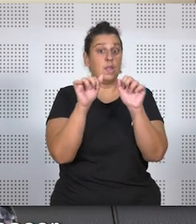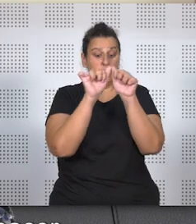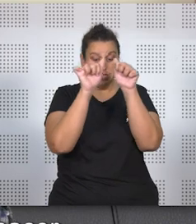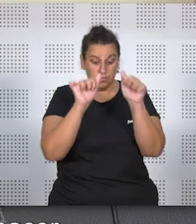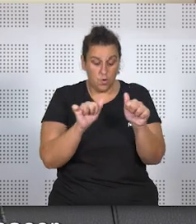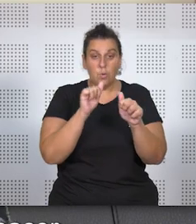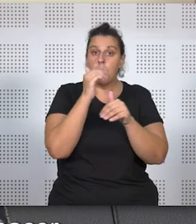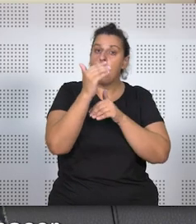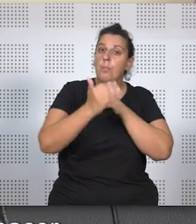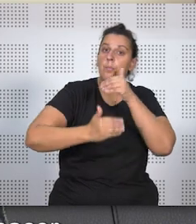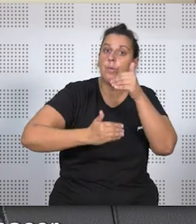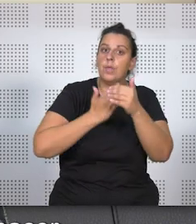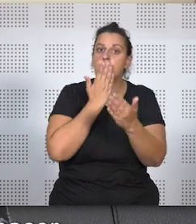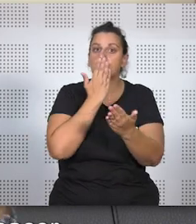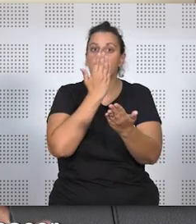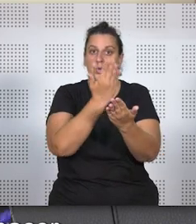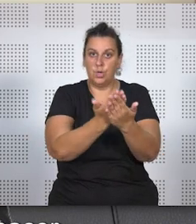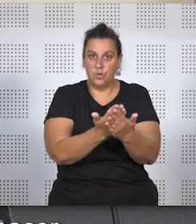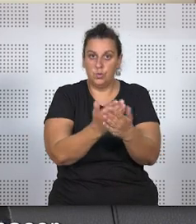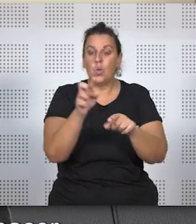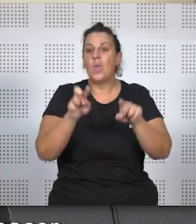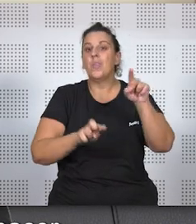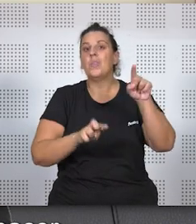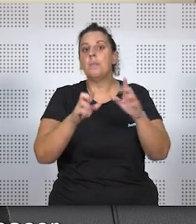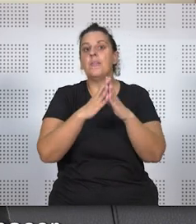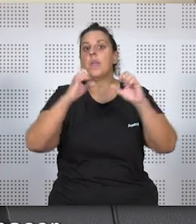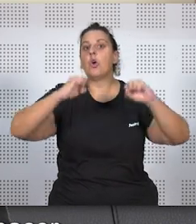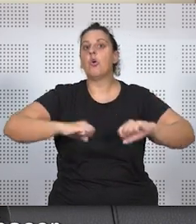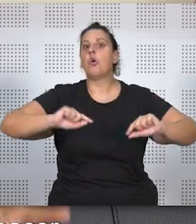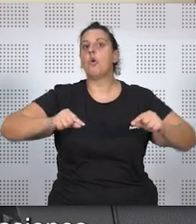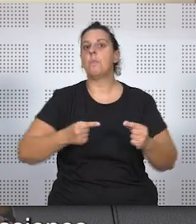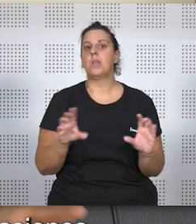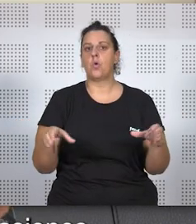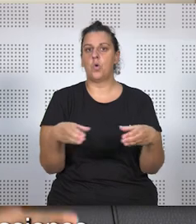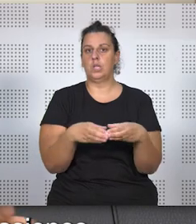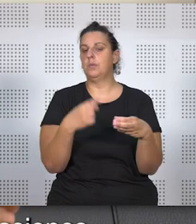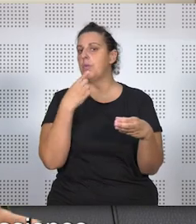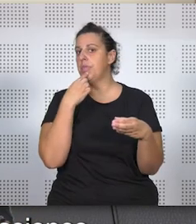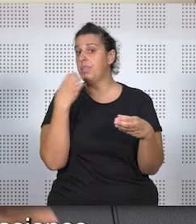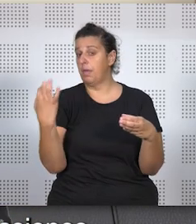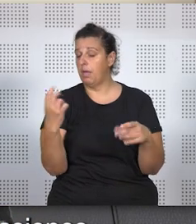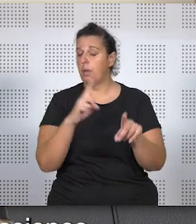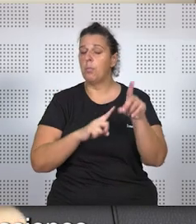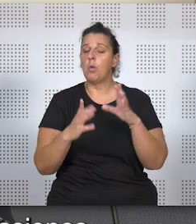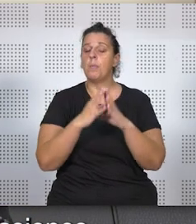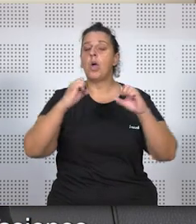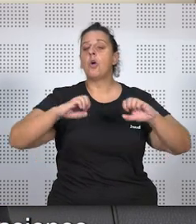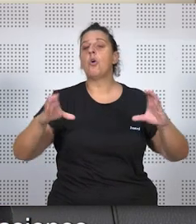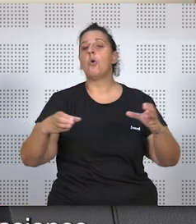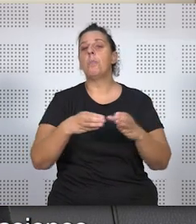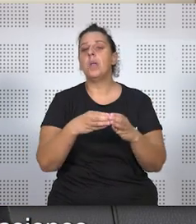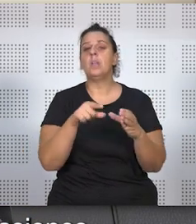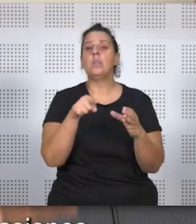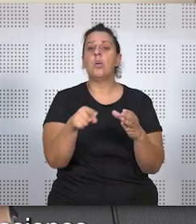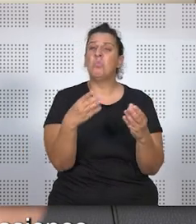el procedimiento para hacer esta solicitud depende de lo que nos diga el convenio colectivo. El problema es que los convenios colectivos en muchas ocasiones no nos